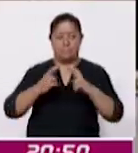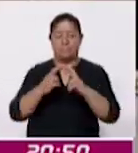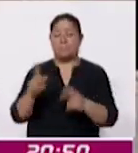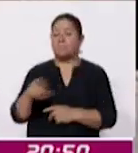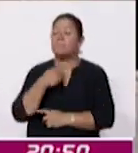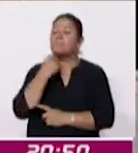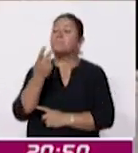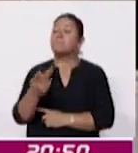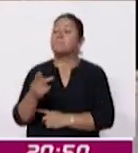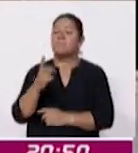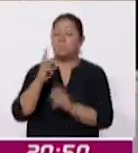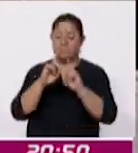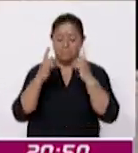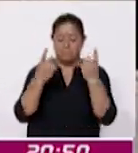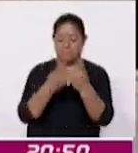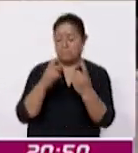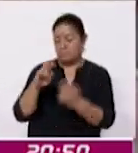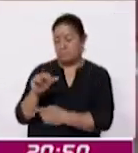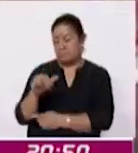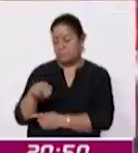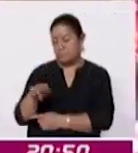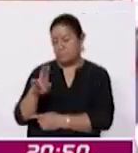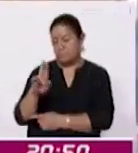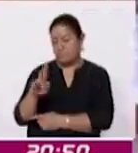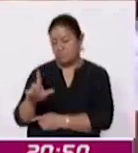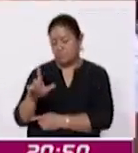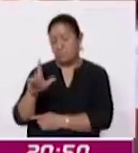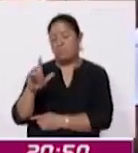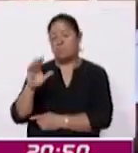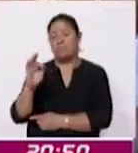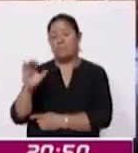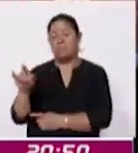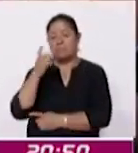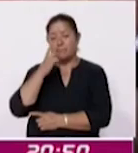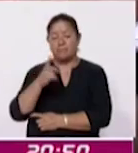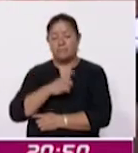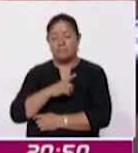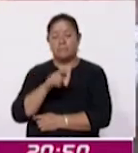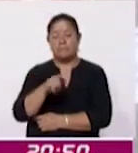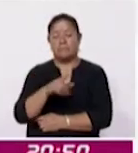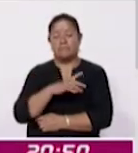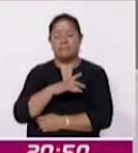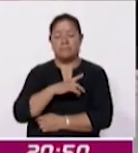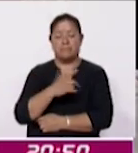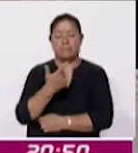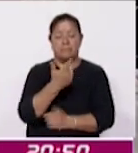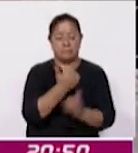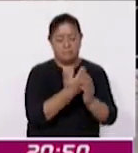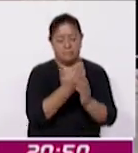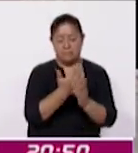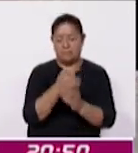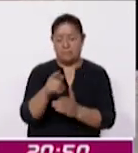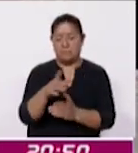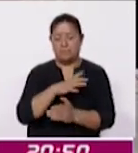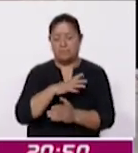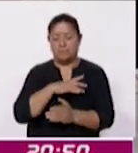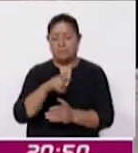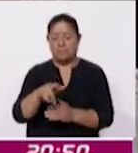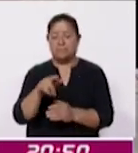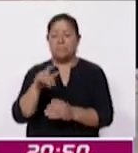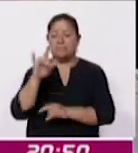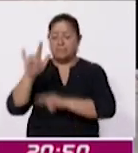diócesis Ranulfo Rojas Bretón informó que la cita es a las 6 de la mañana en la entrada del trébol Y se llevarán en